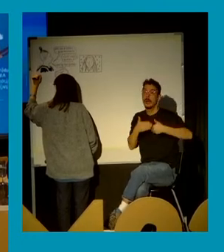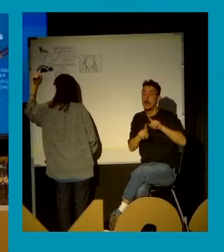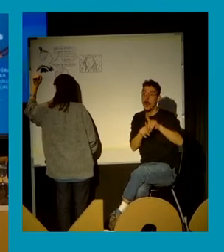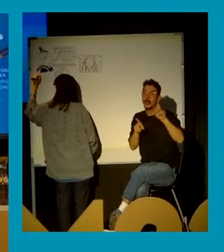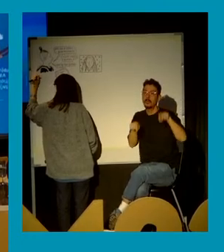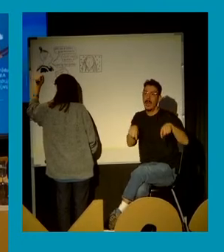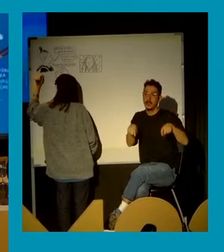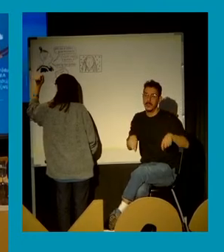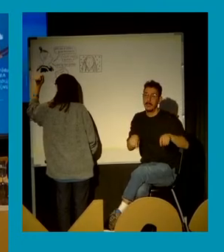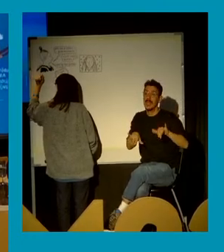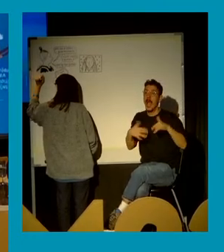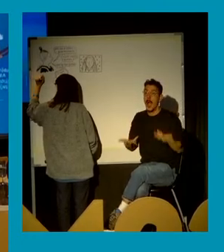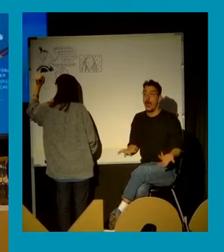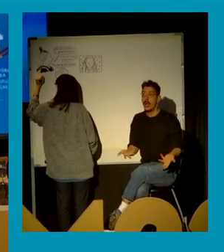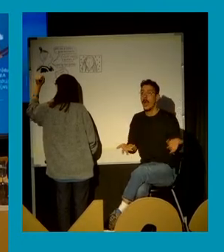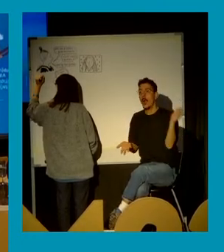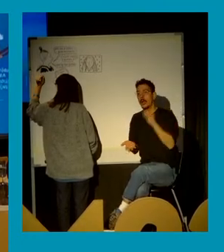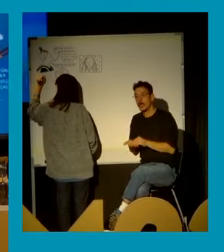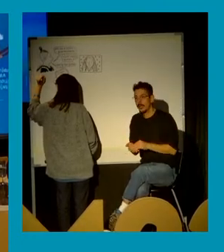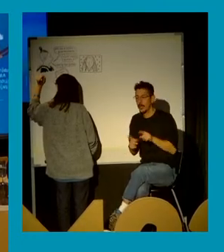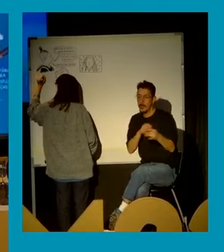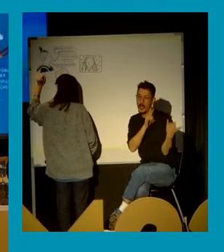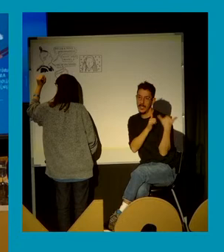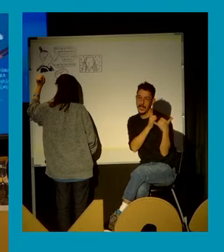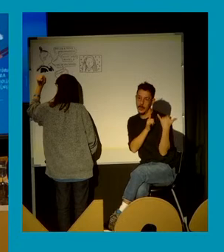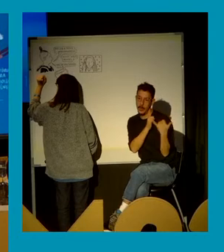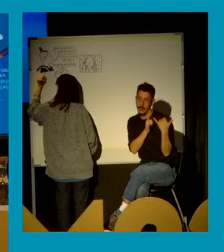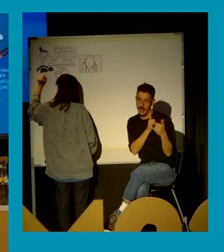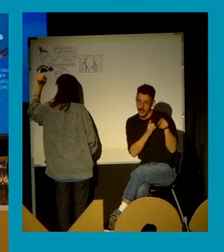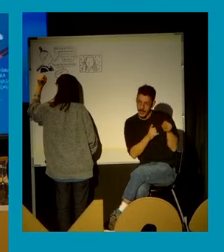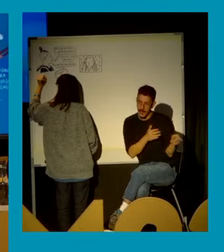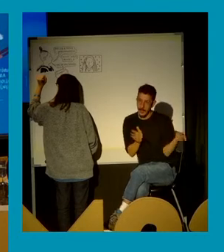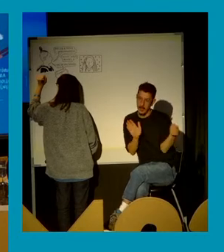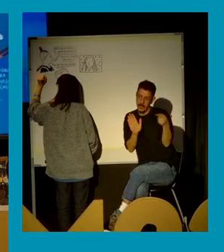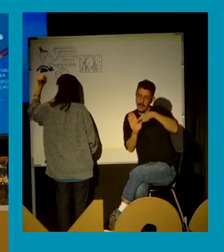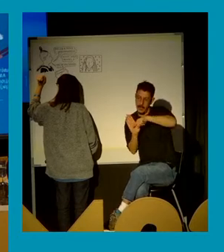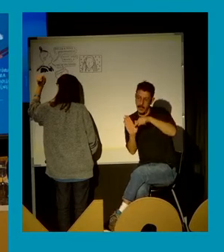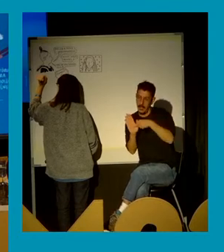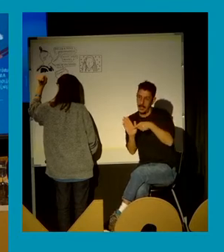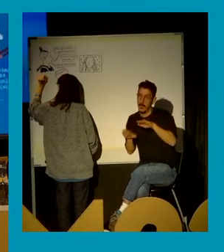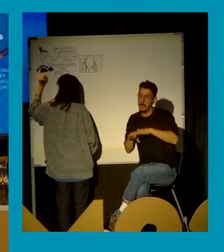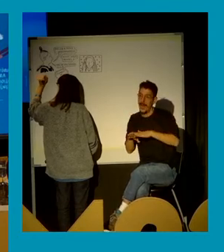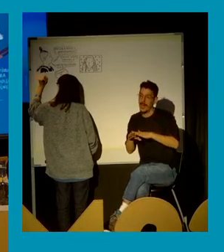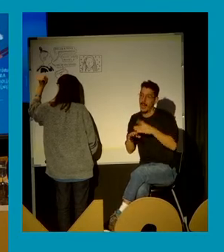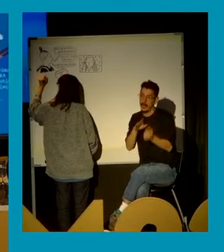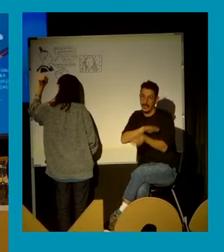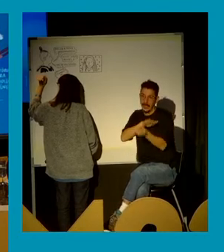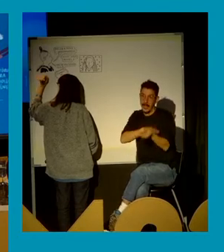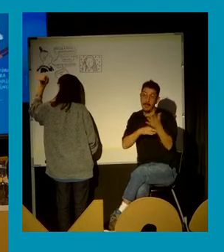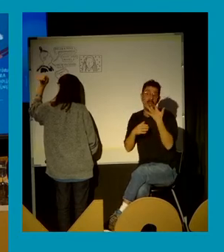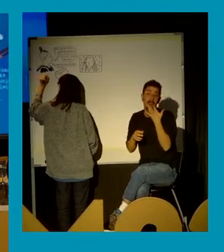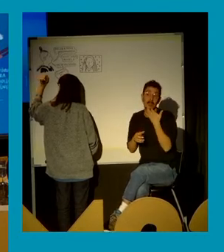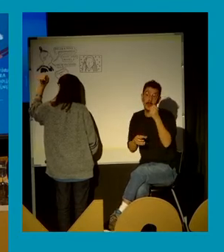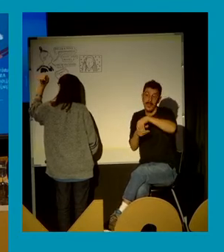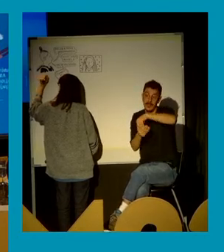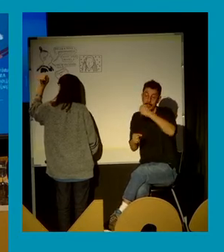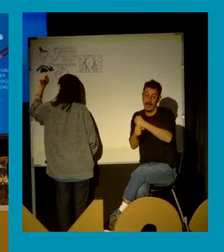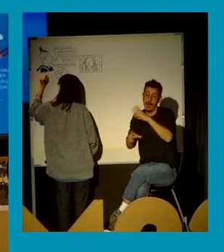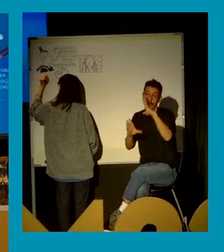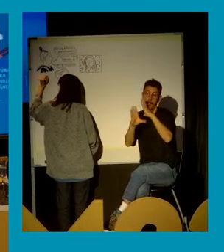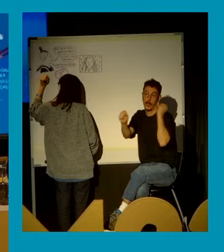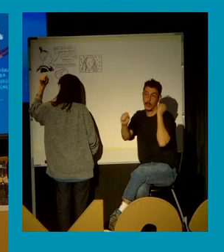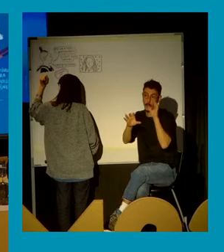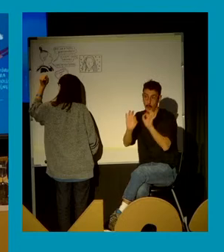y que retoma una fuerza con la solicitud de creaciones de protocolos, pero que también nos